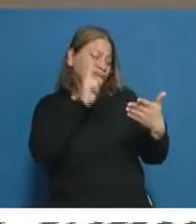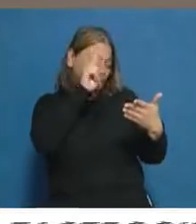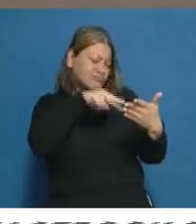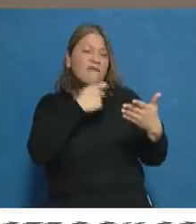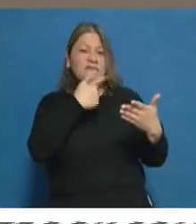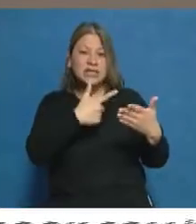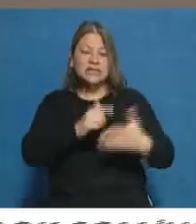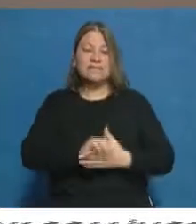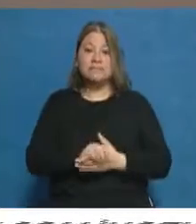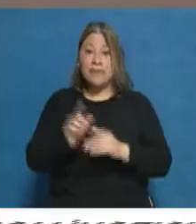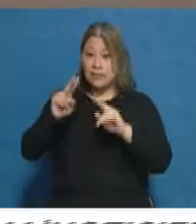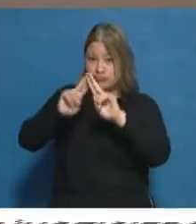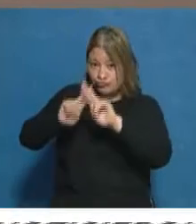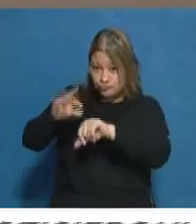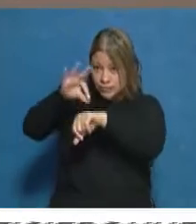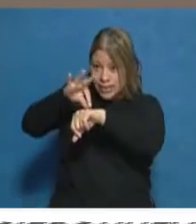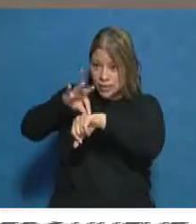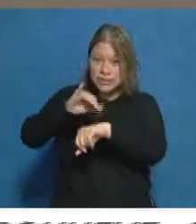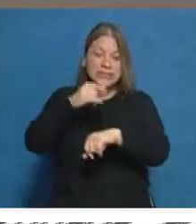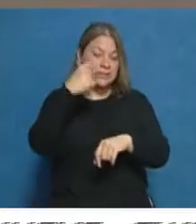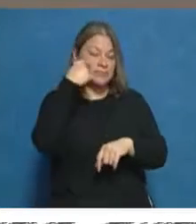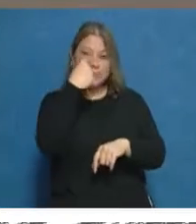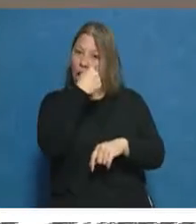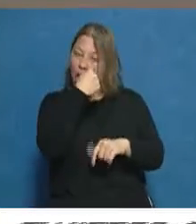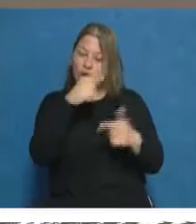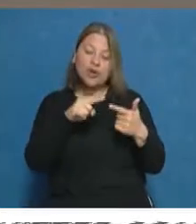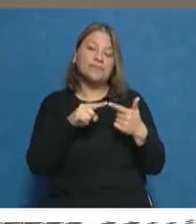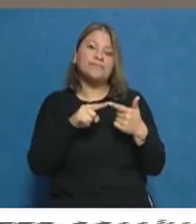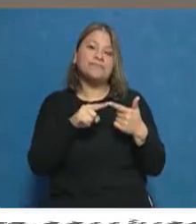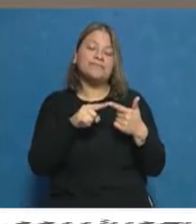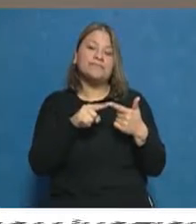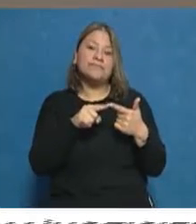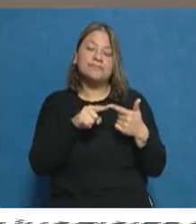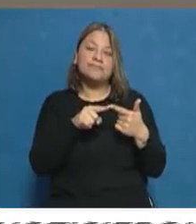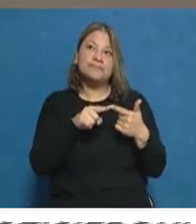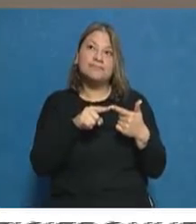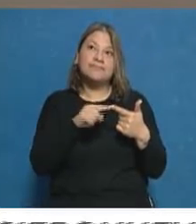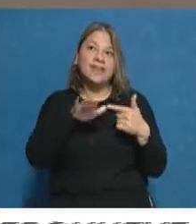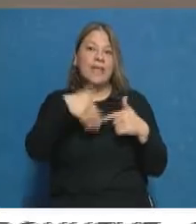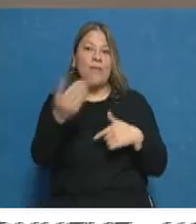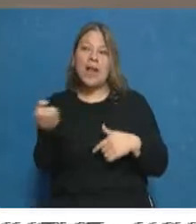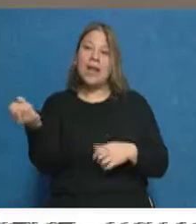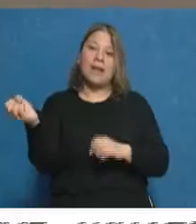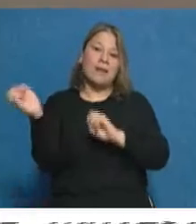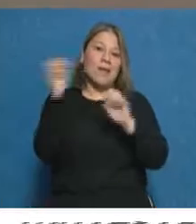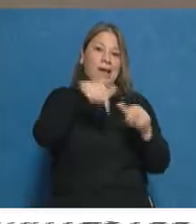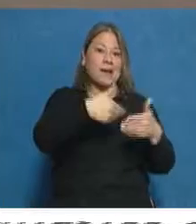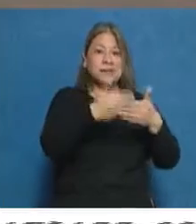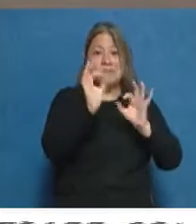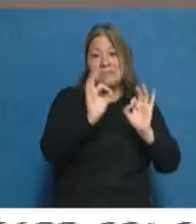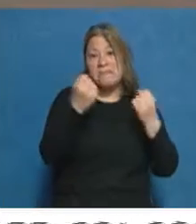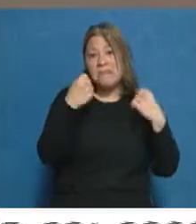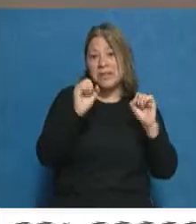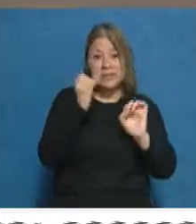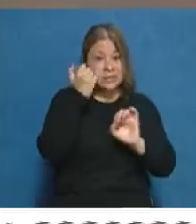hicieron estudios médicos? Sí, para la vista. Y bueno, ahí después nos mandan para acá, rendimos todo y